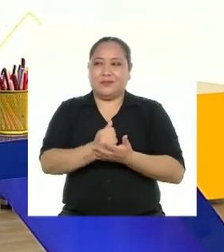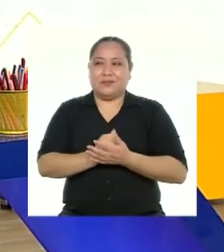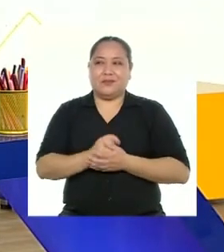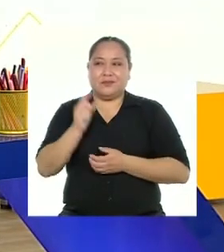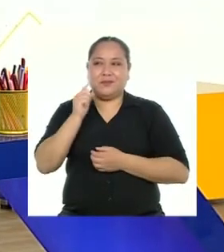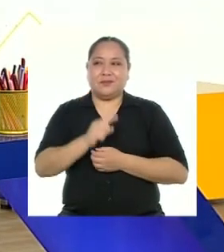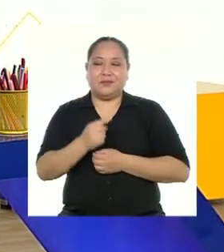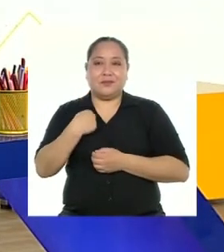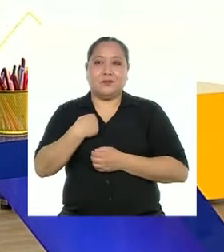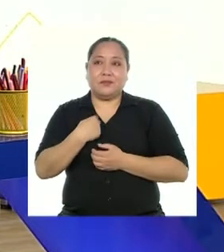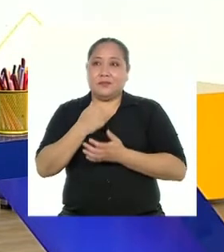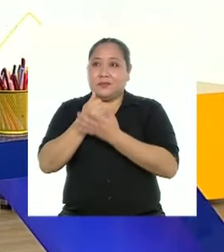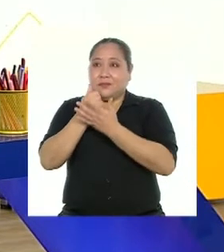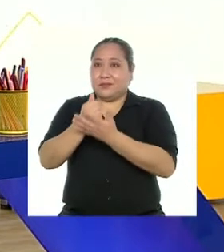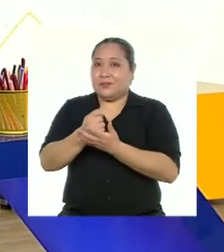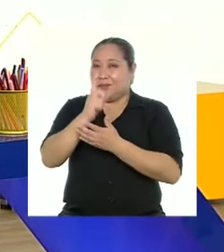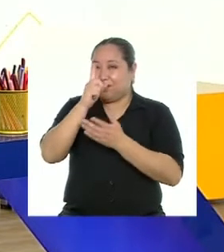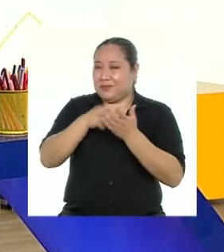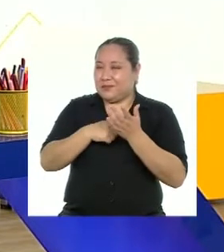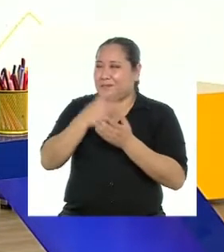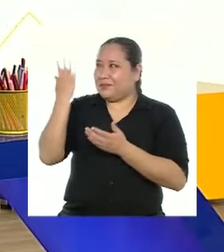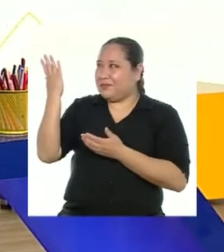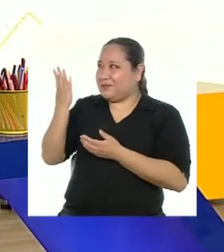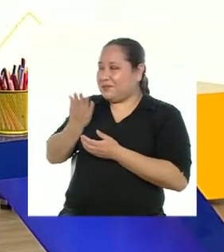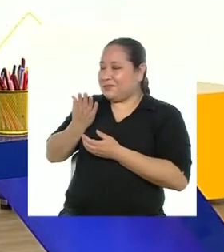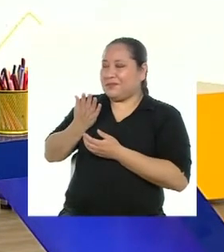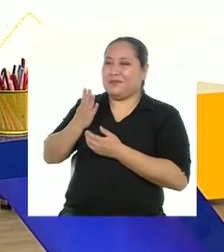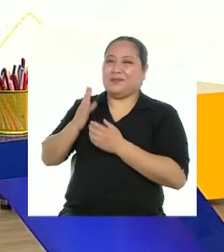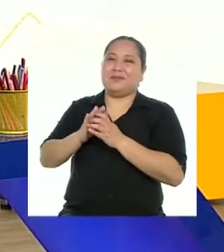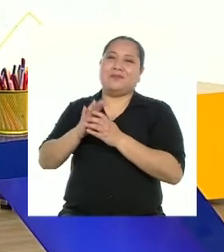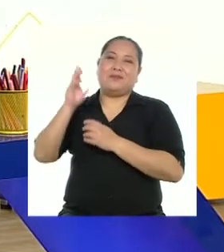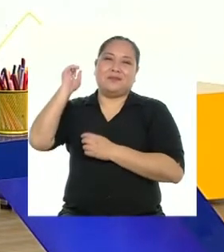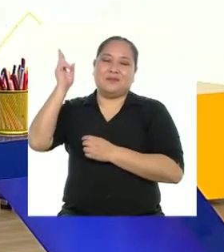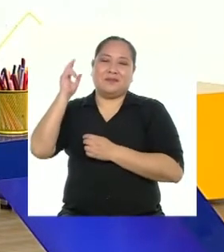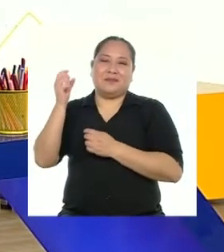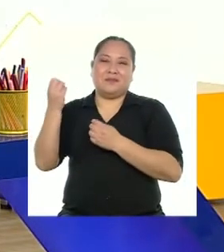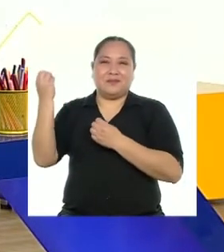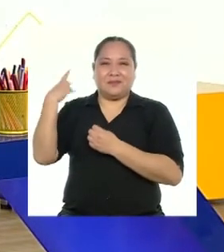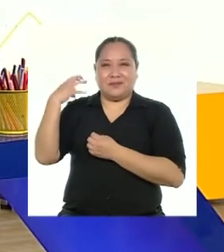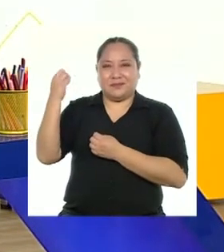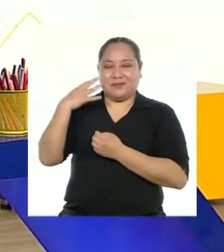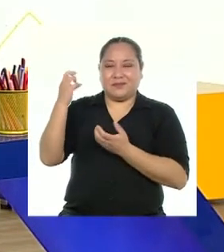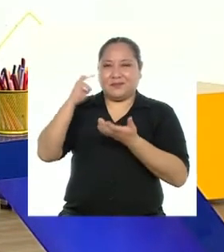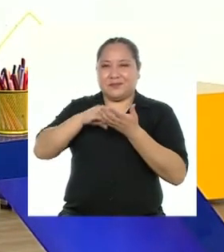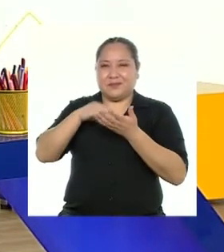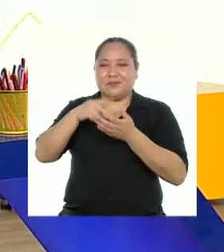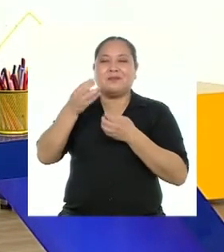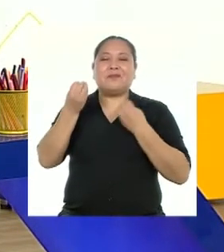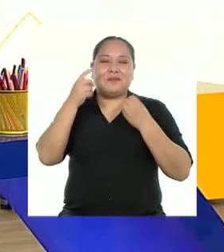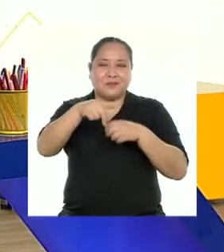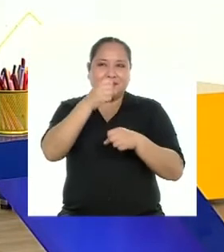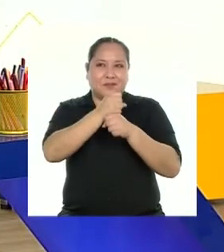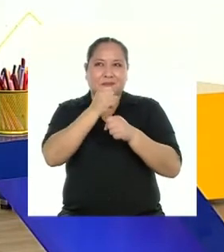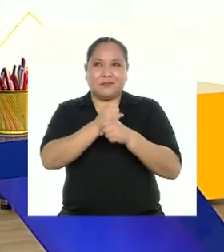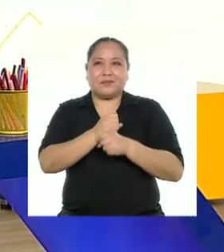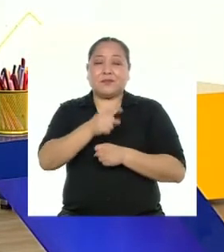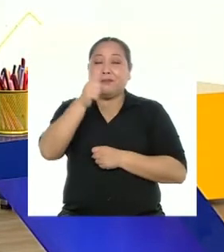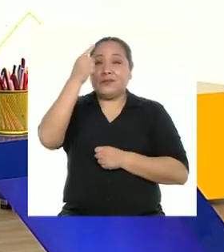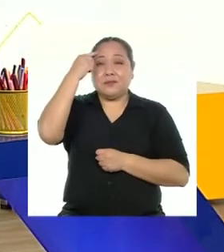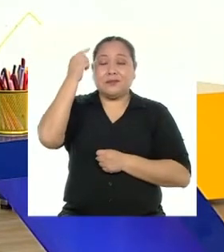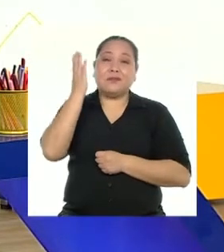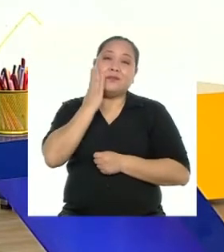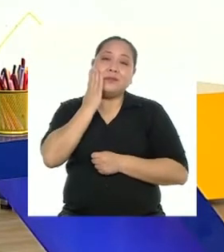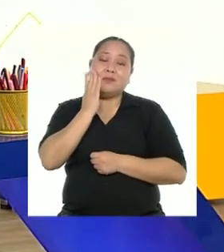FODA una vez en mi vida, mejor vamos con la profesora para que nos cuente más sobre esta herramienta y nos enseñe a usarla. Si creen que a mamá,